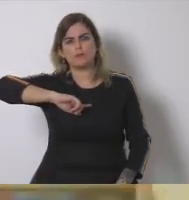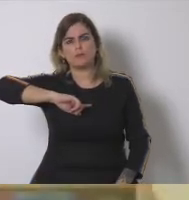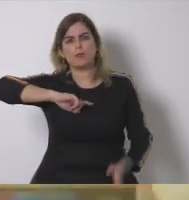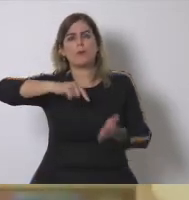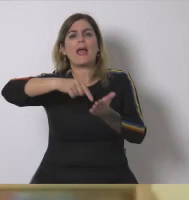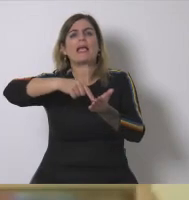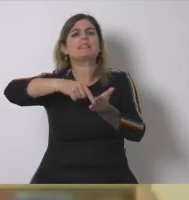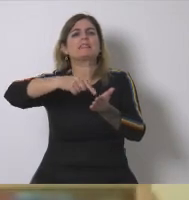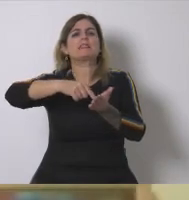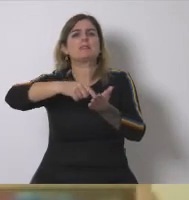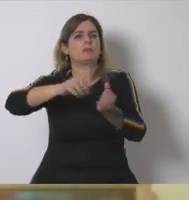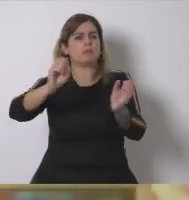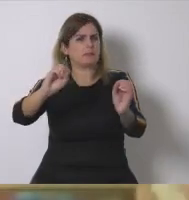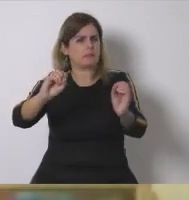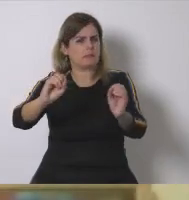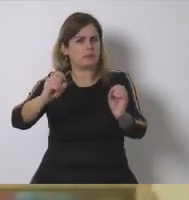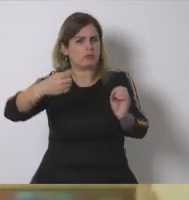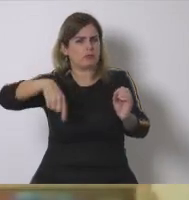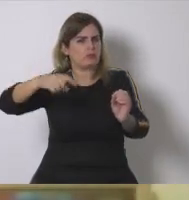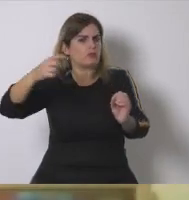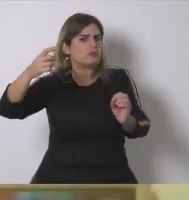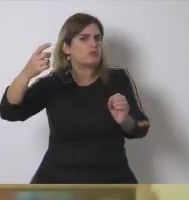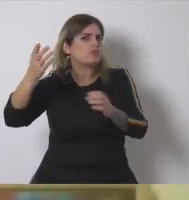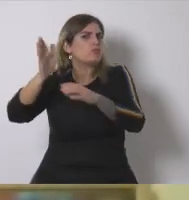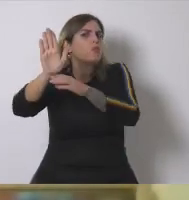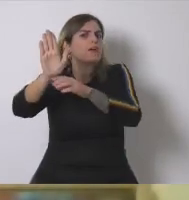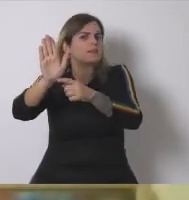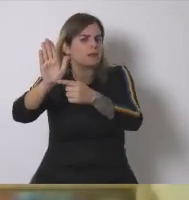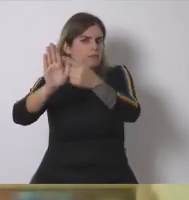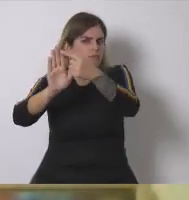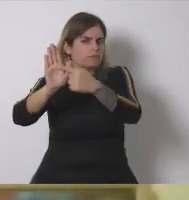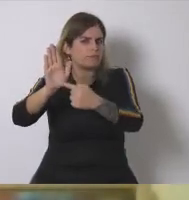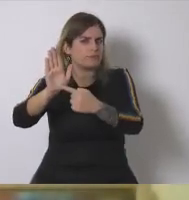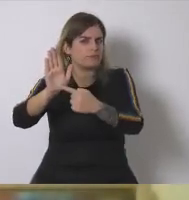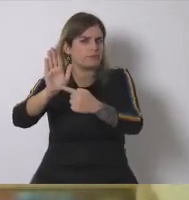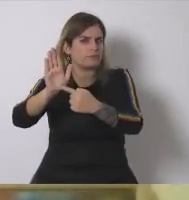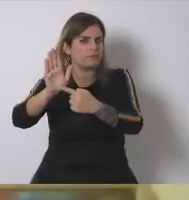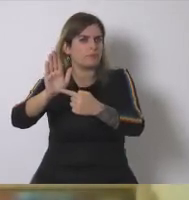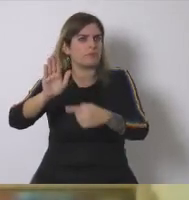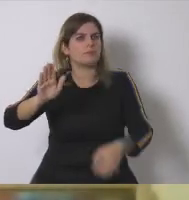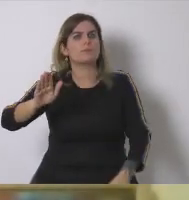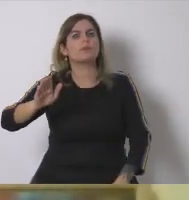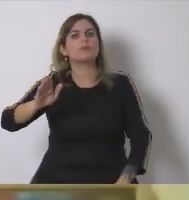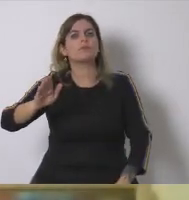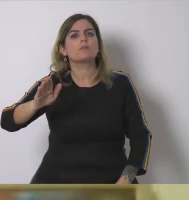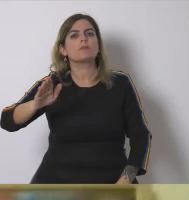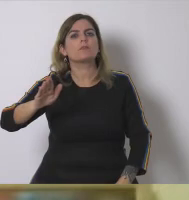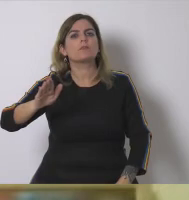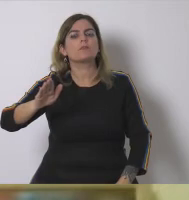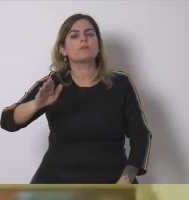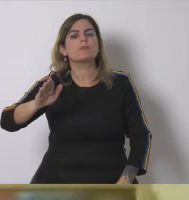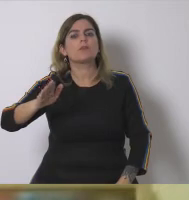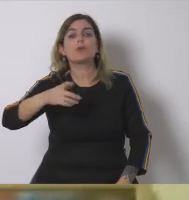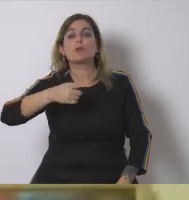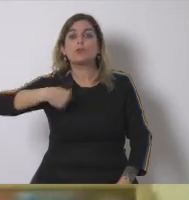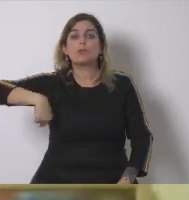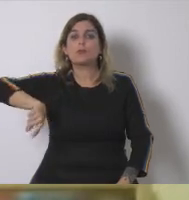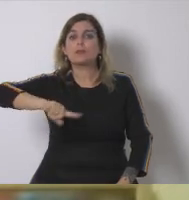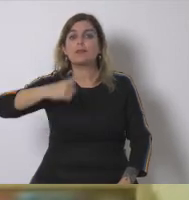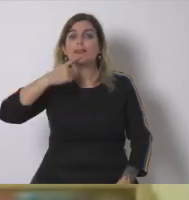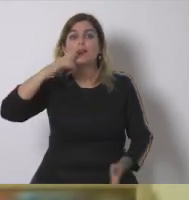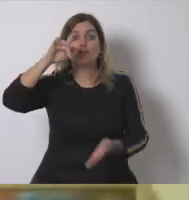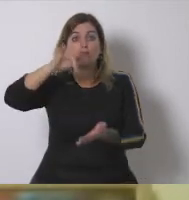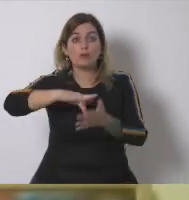sin exigir nada simplemente como propuestas es cierto que nosotros también